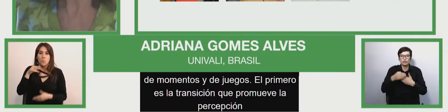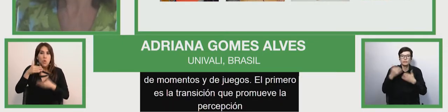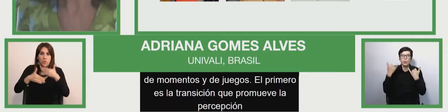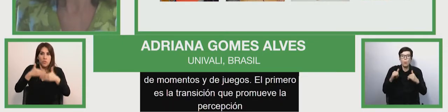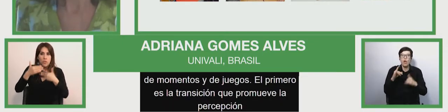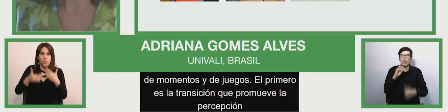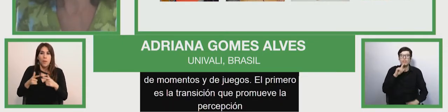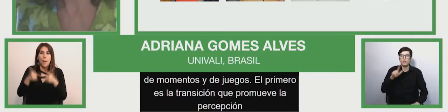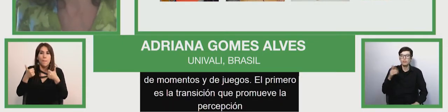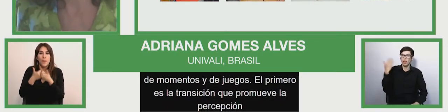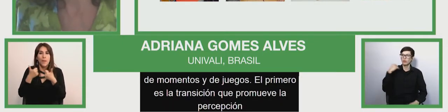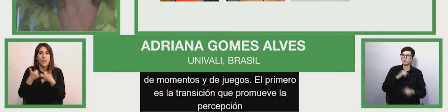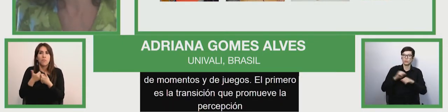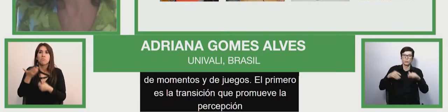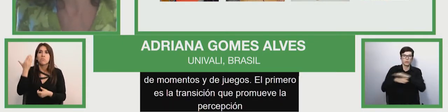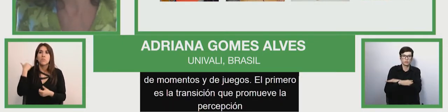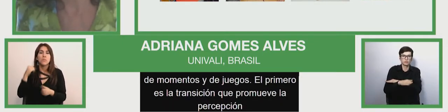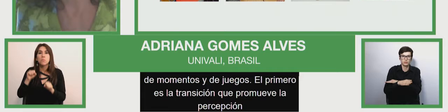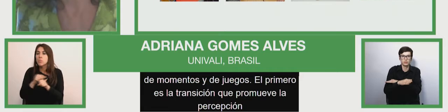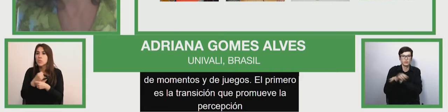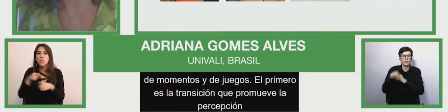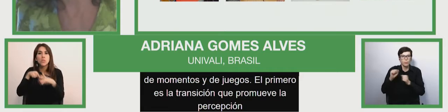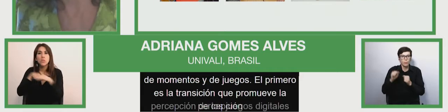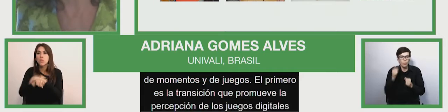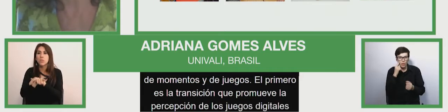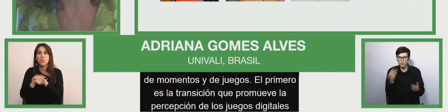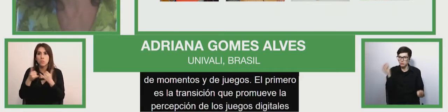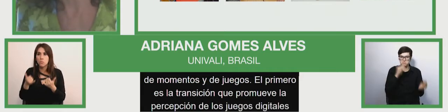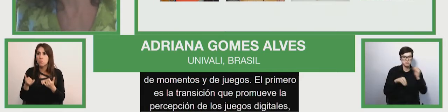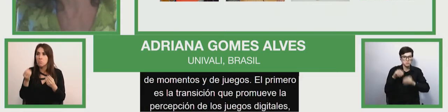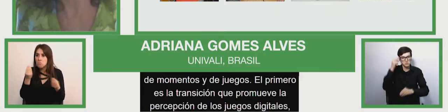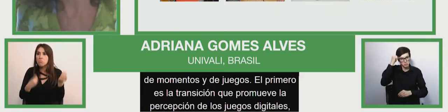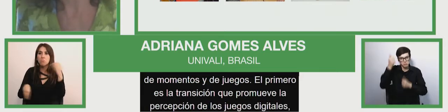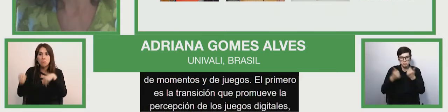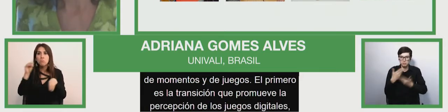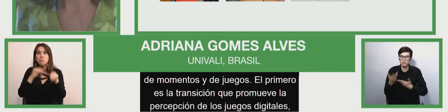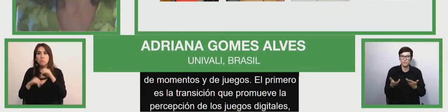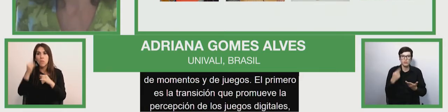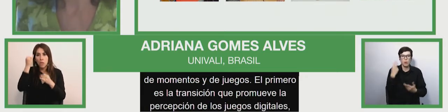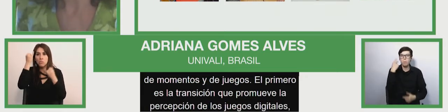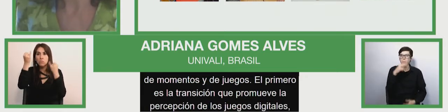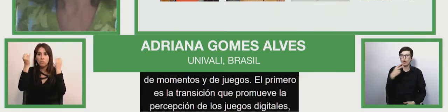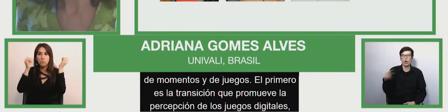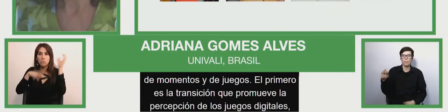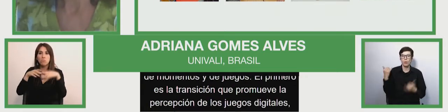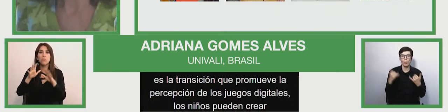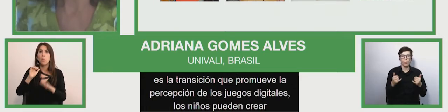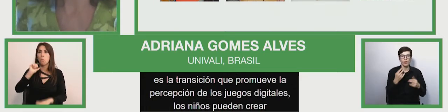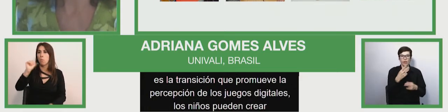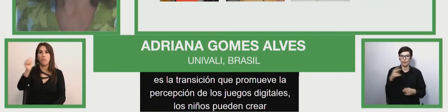digitales que los niños pueden crear sus propios juegos